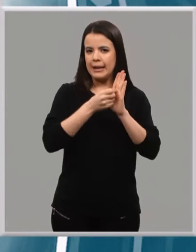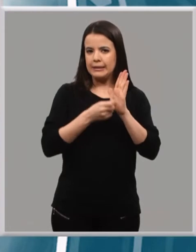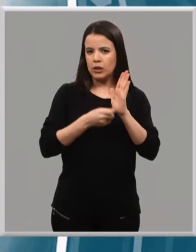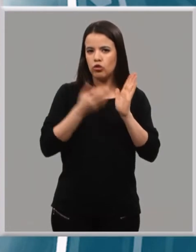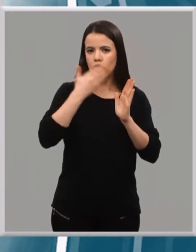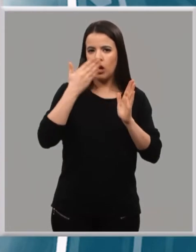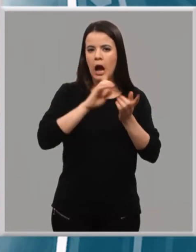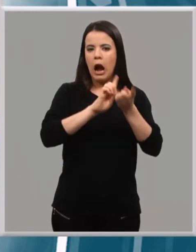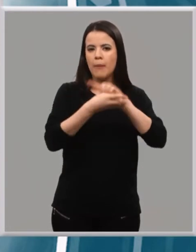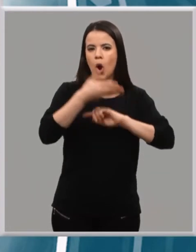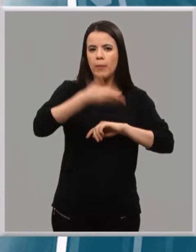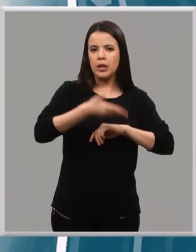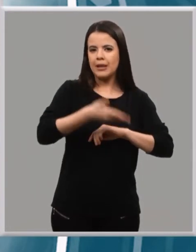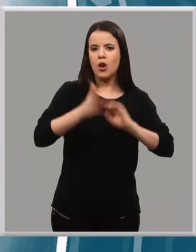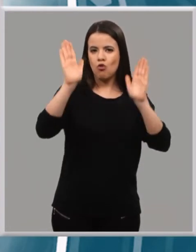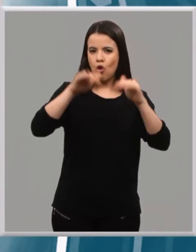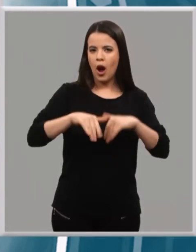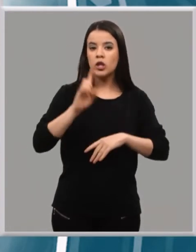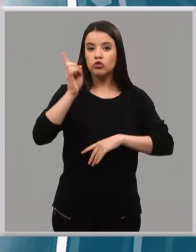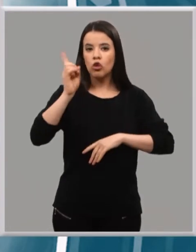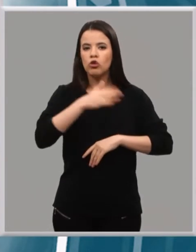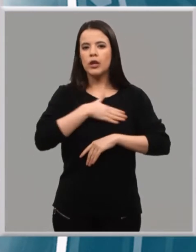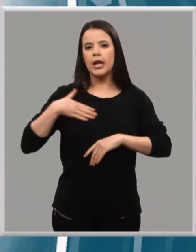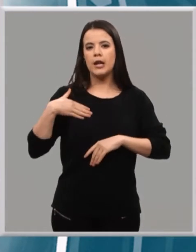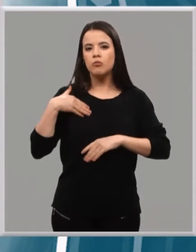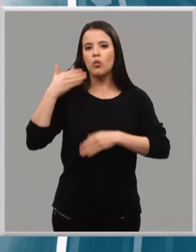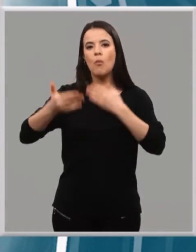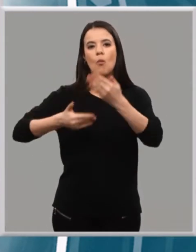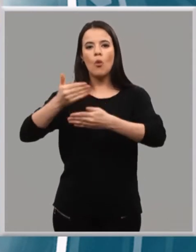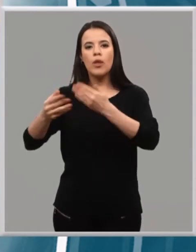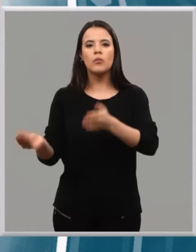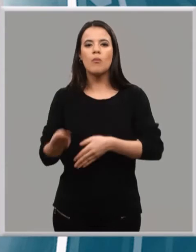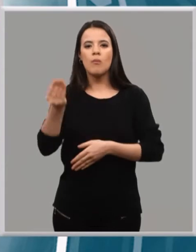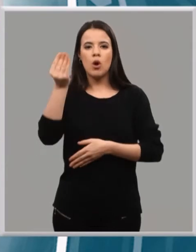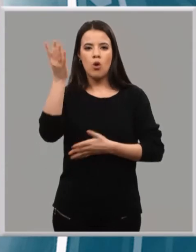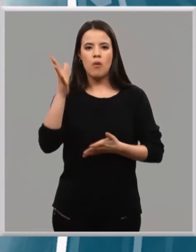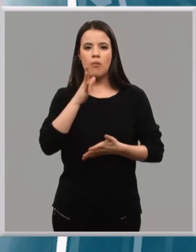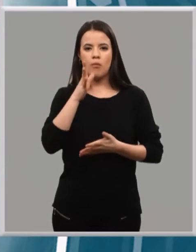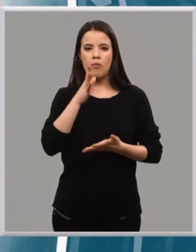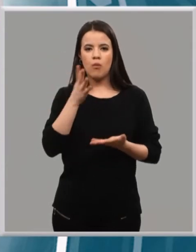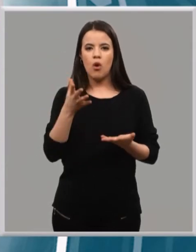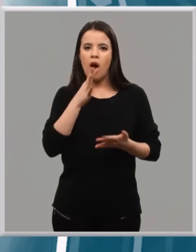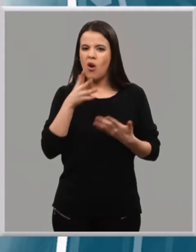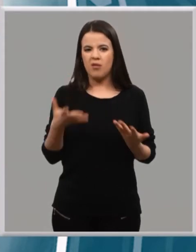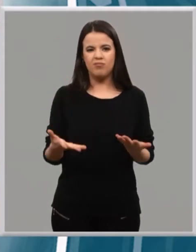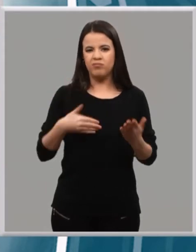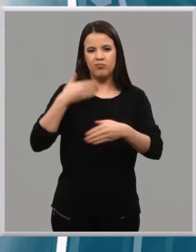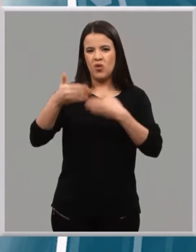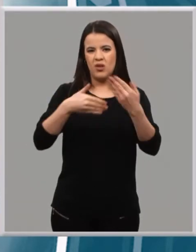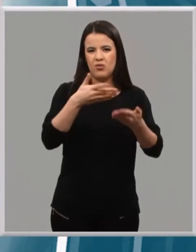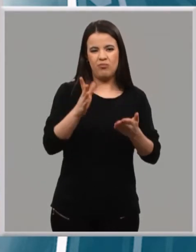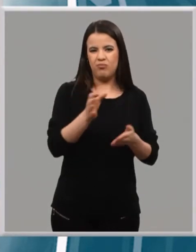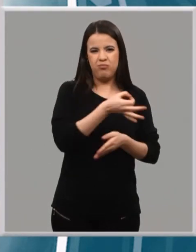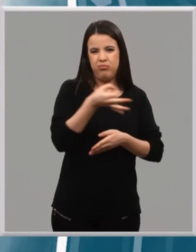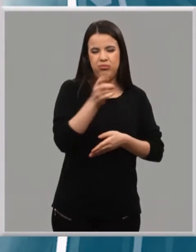hacer es mejorar el proceso, que es un proceso actualmente chapucero e imperfecto.